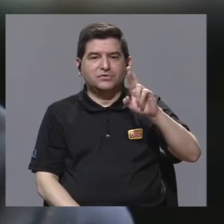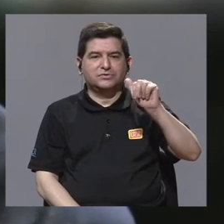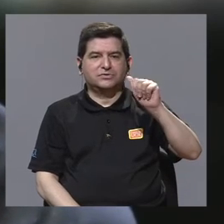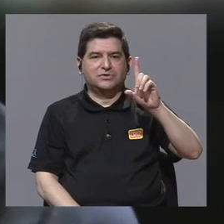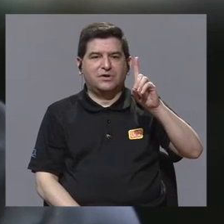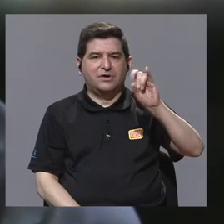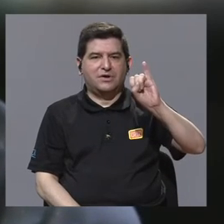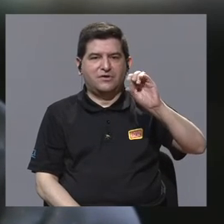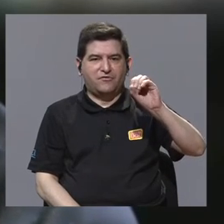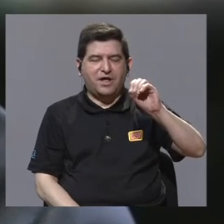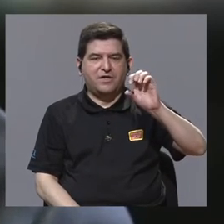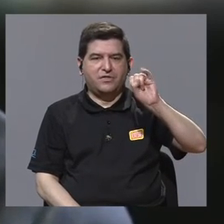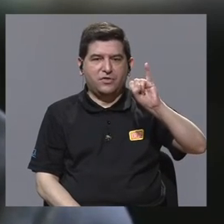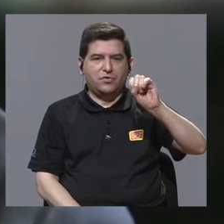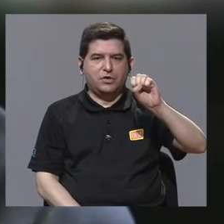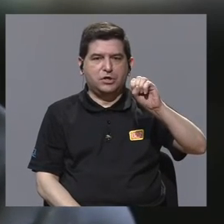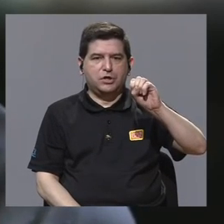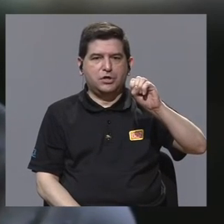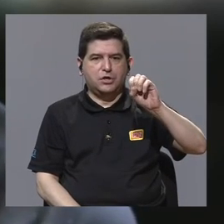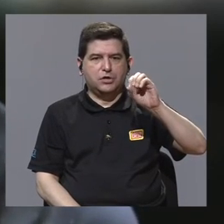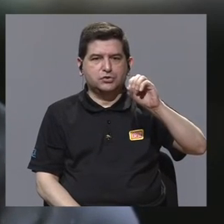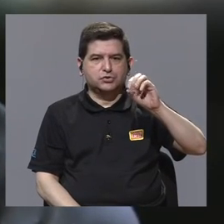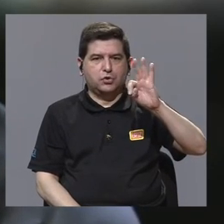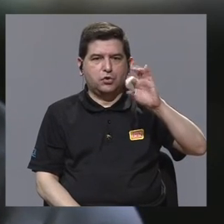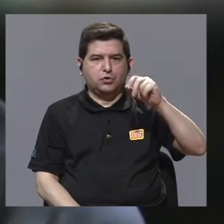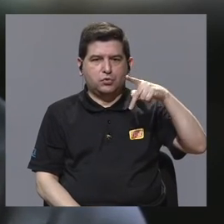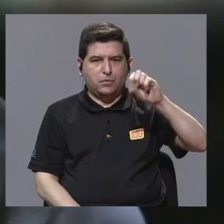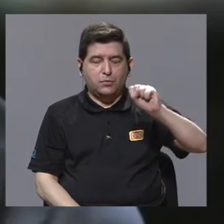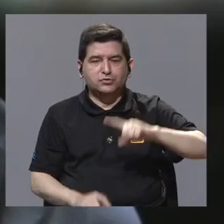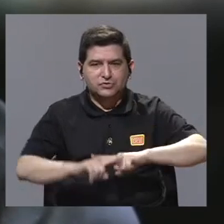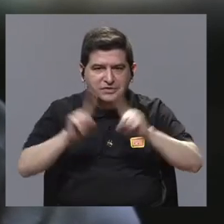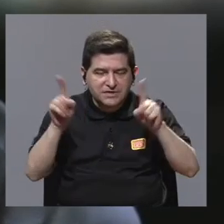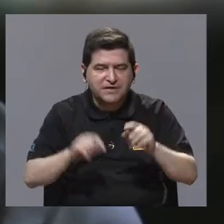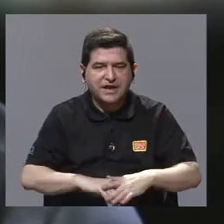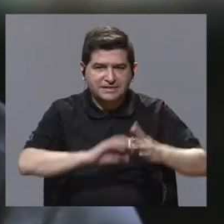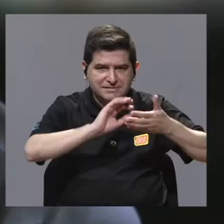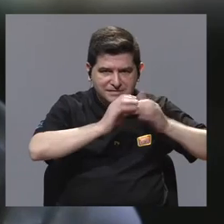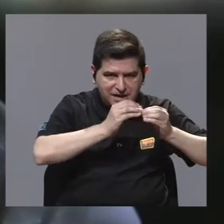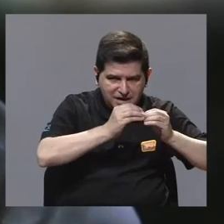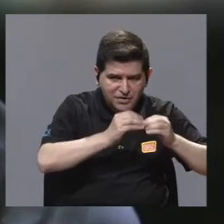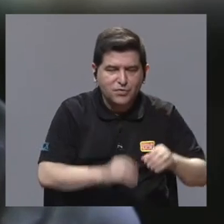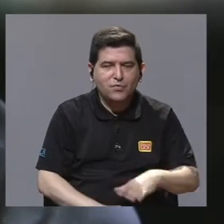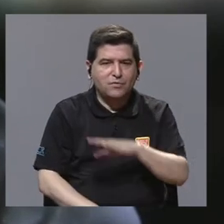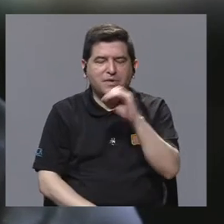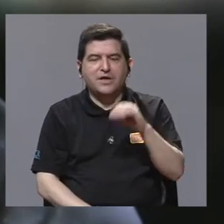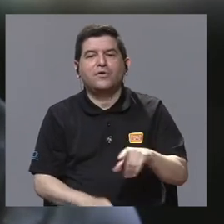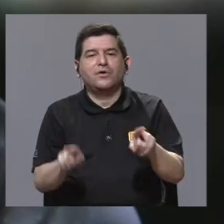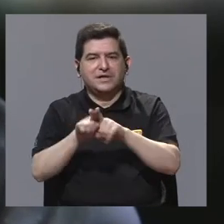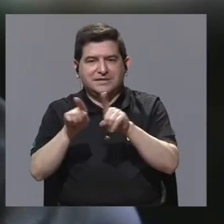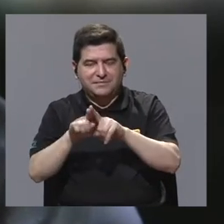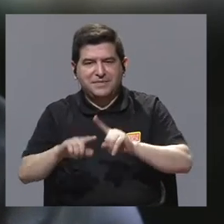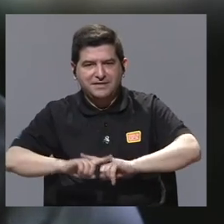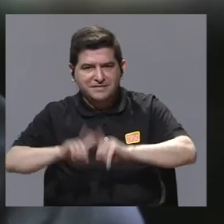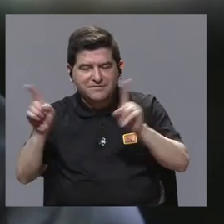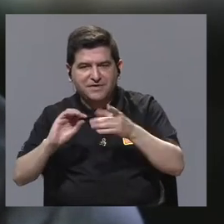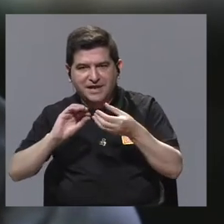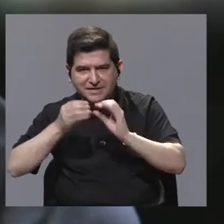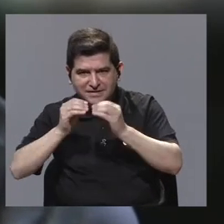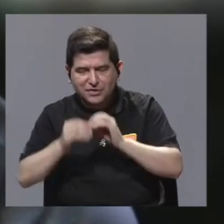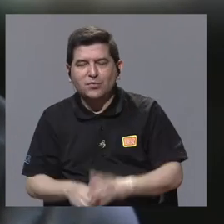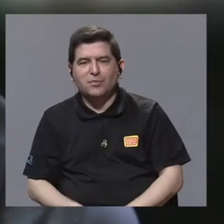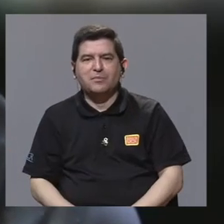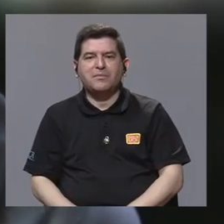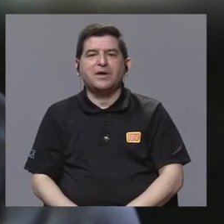radioisótopos producimos. Hay que diferenciar entre la cantidad de radioisótopos y la cantidad de radiofármacos